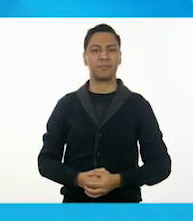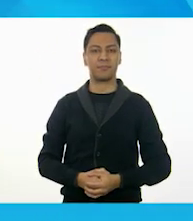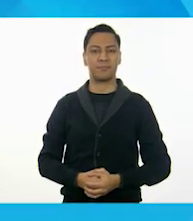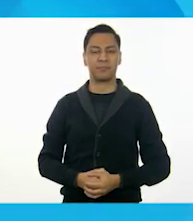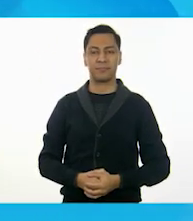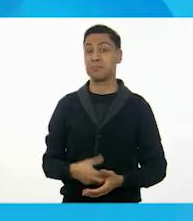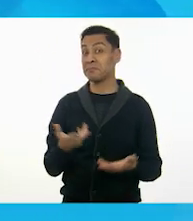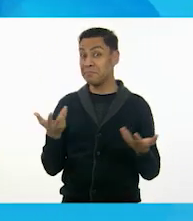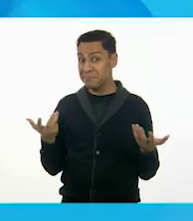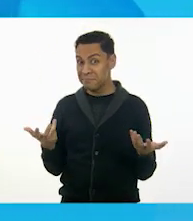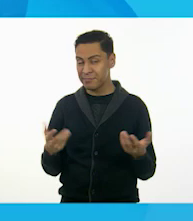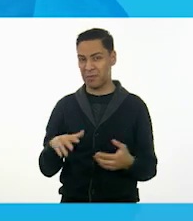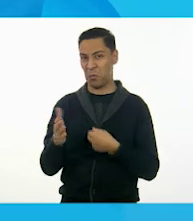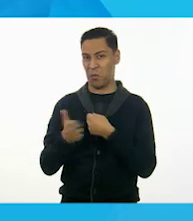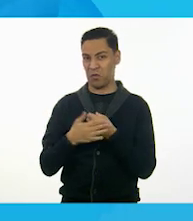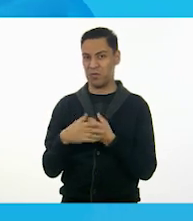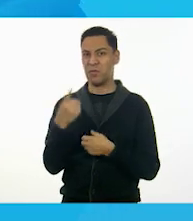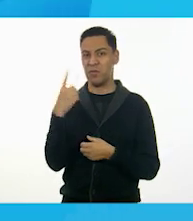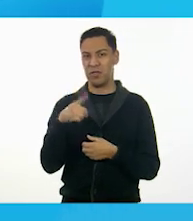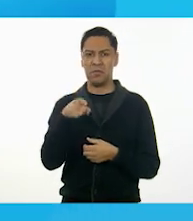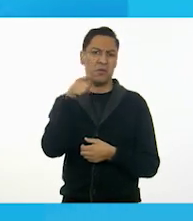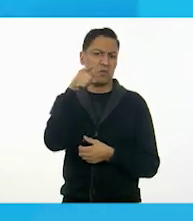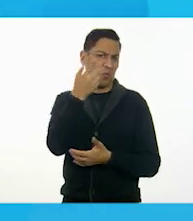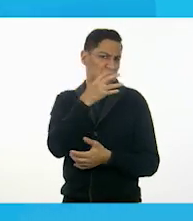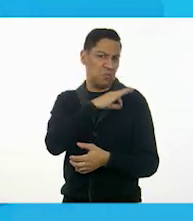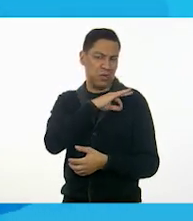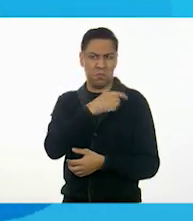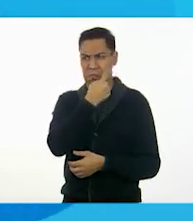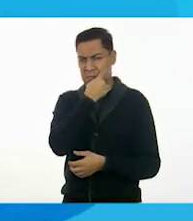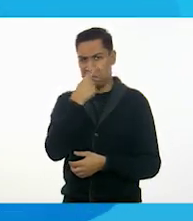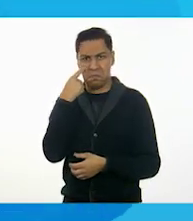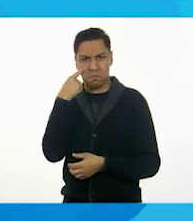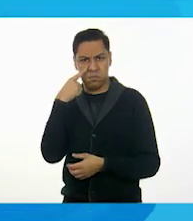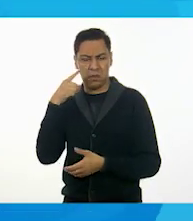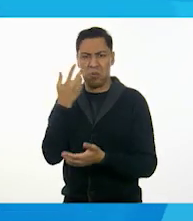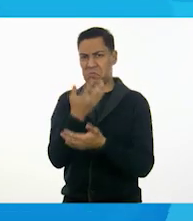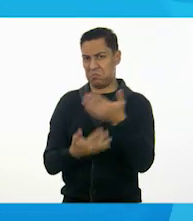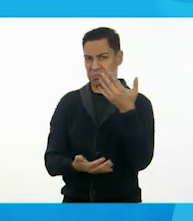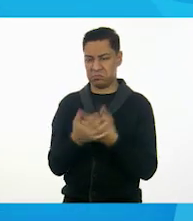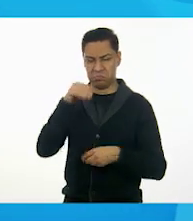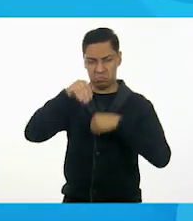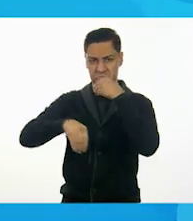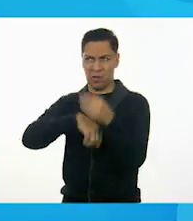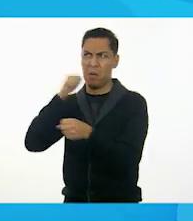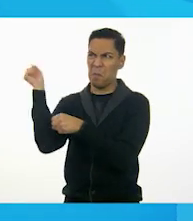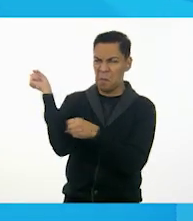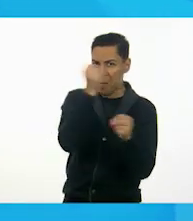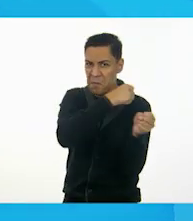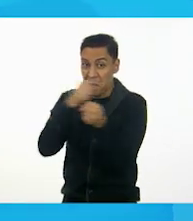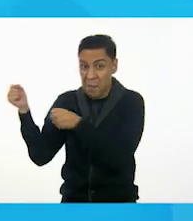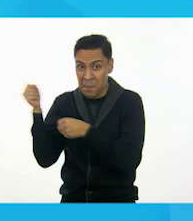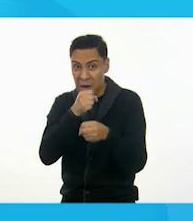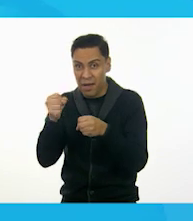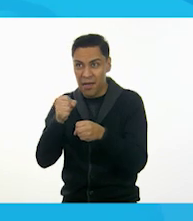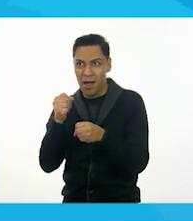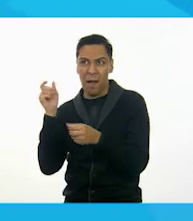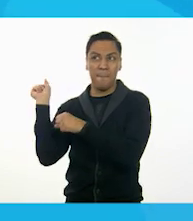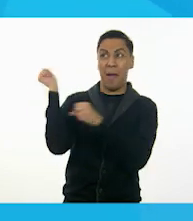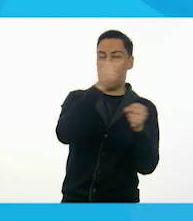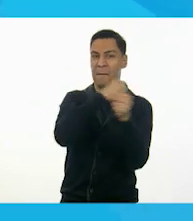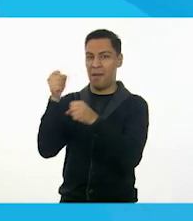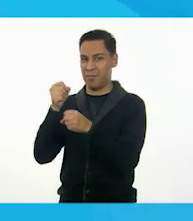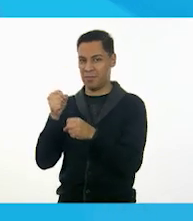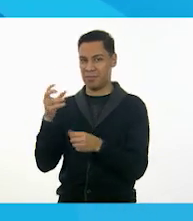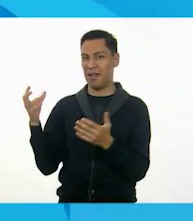Así que en este diciembre, elige tu favorita y dale, dale, dale, no pierdas el tino, porque si lo pierdes, pierdes el